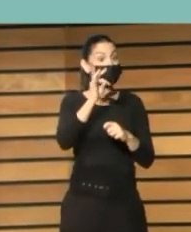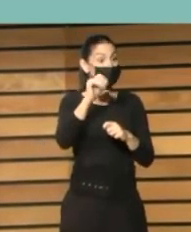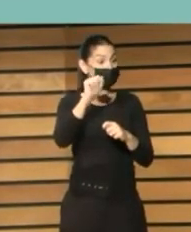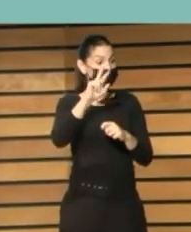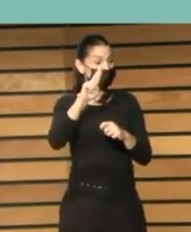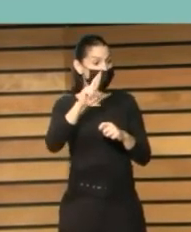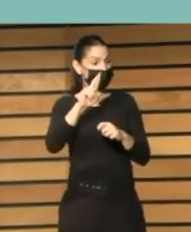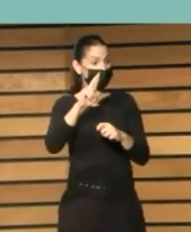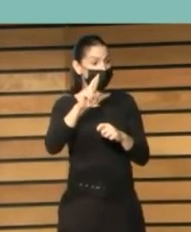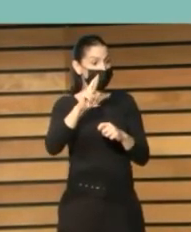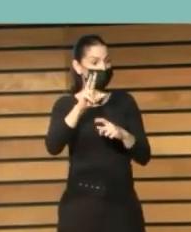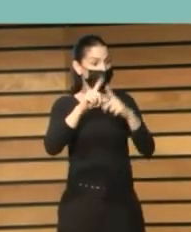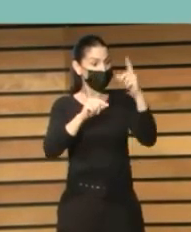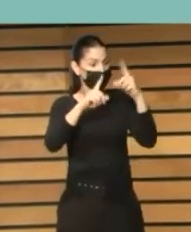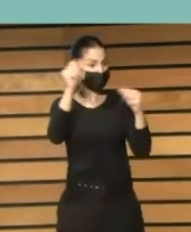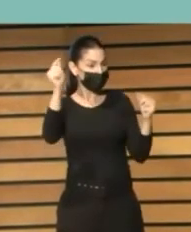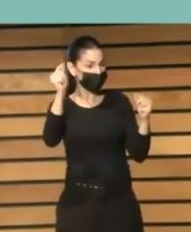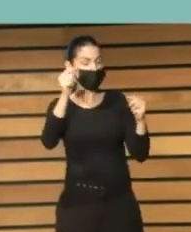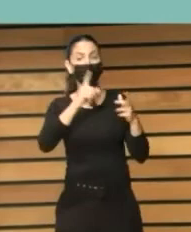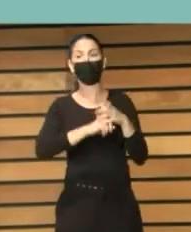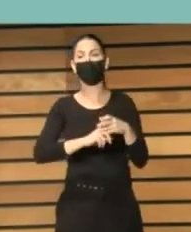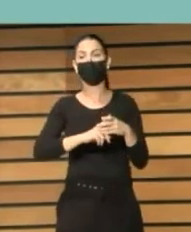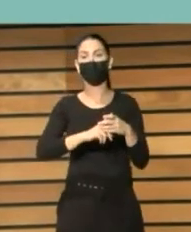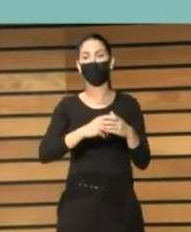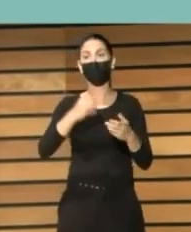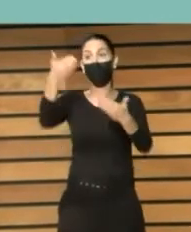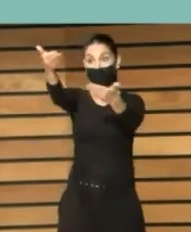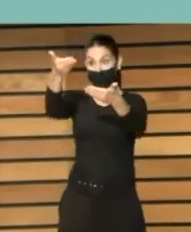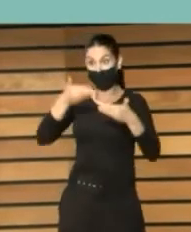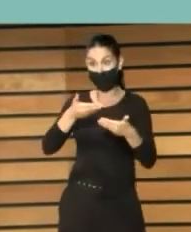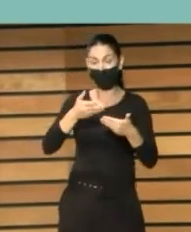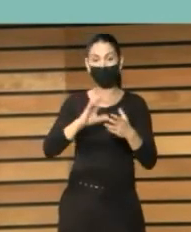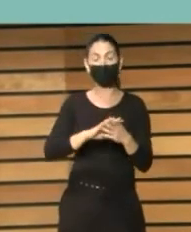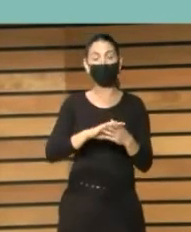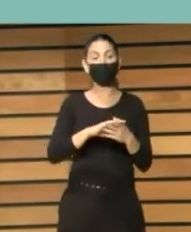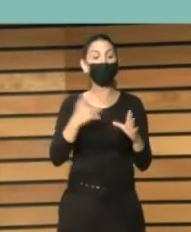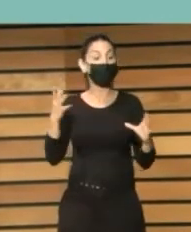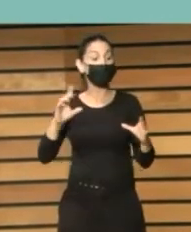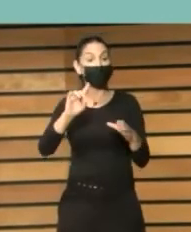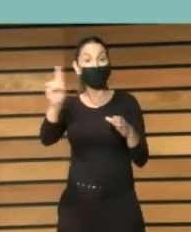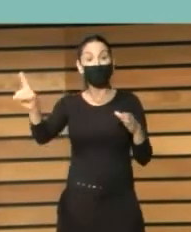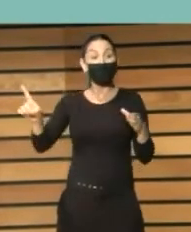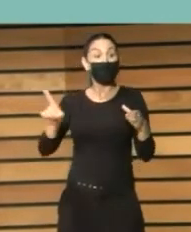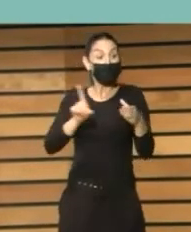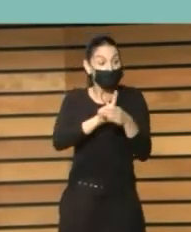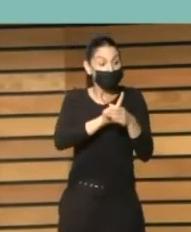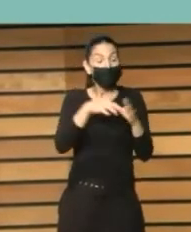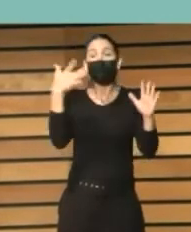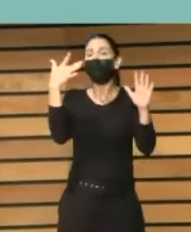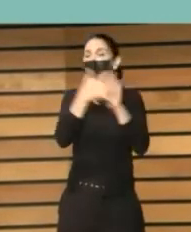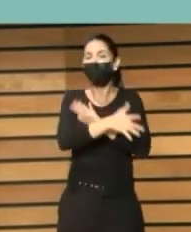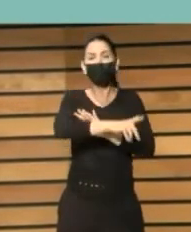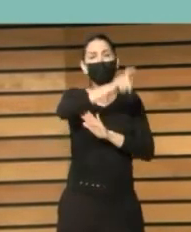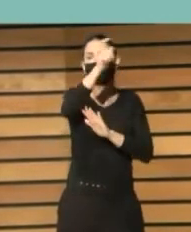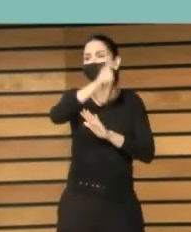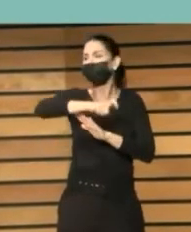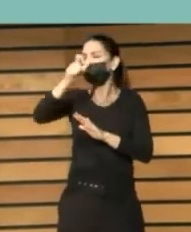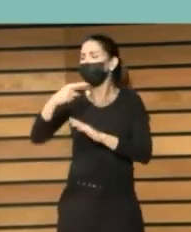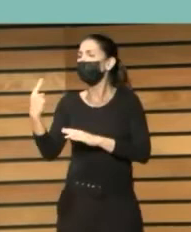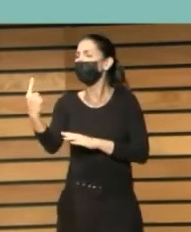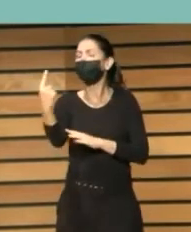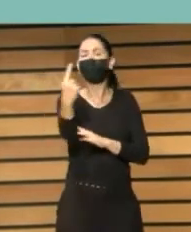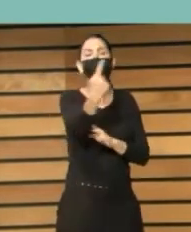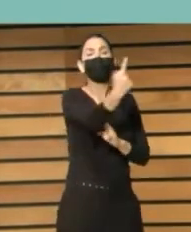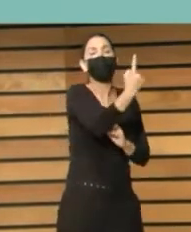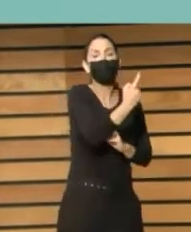las imágenes a representar de alguna manera que incluir significa que todo el mundo cada ser humano